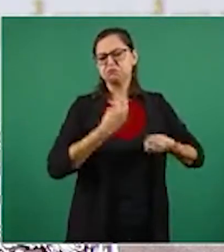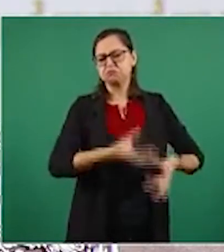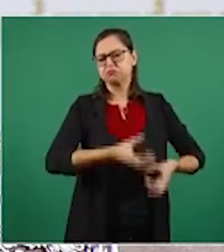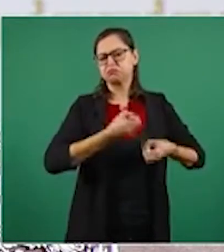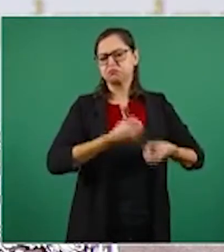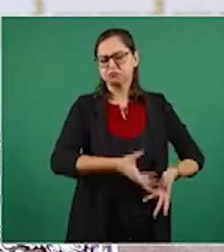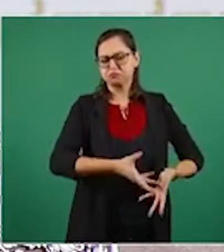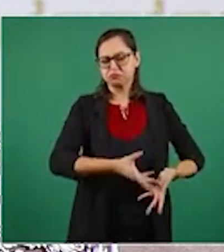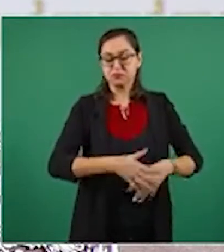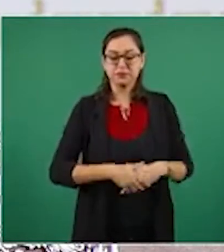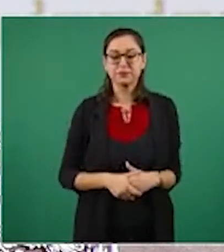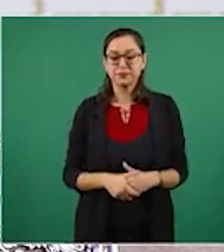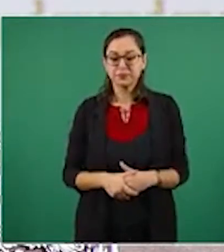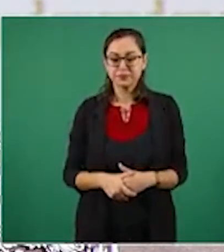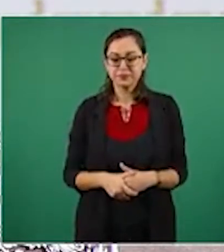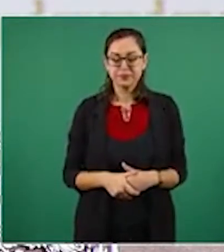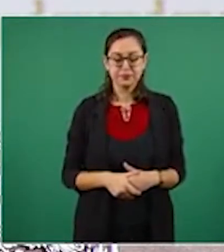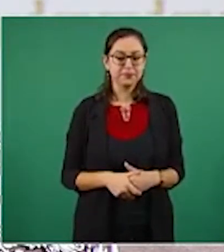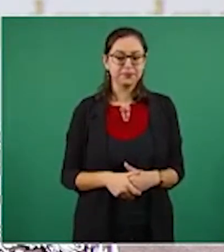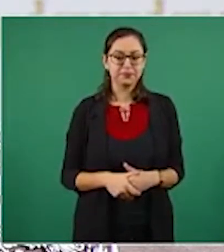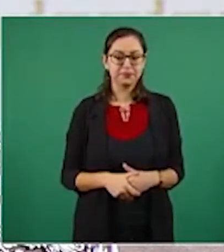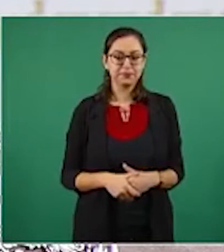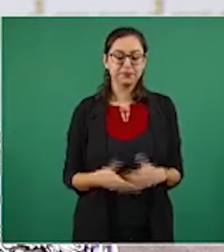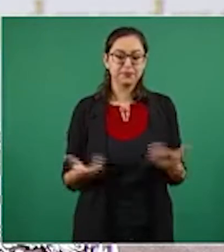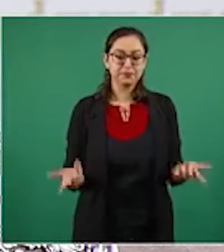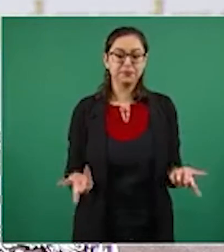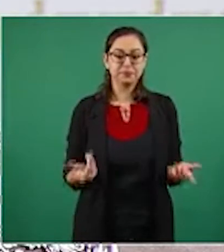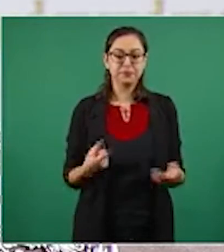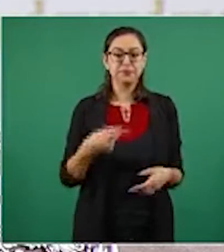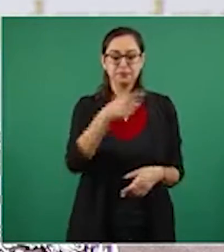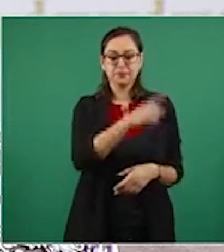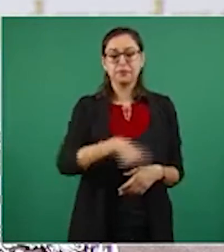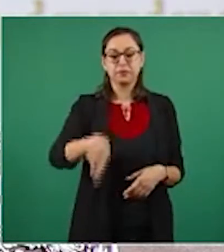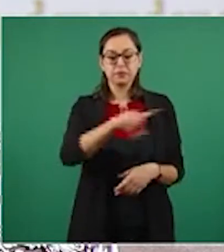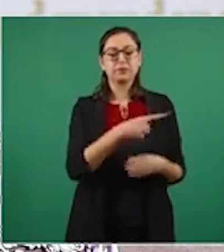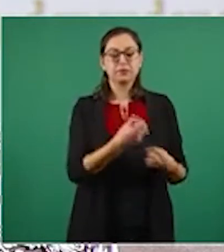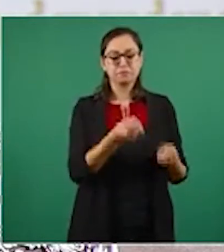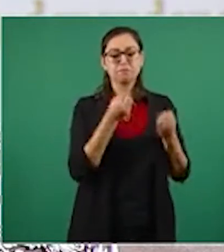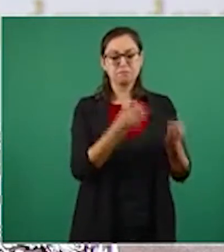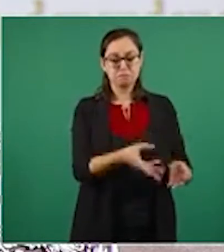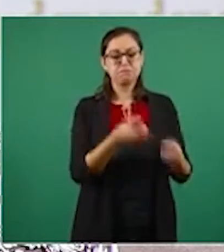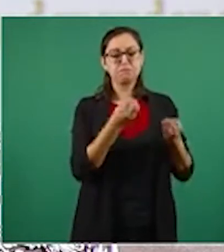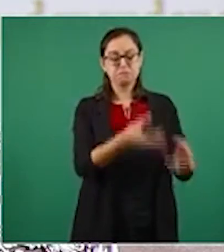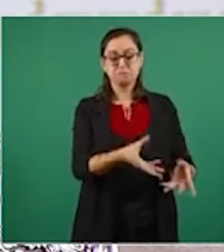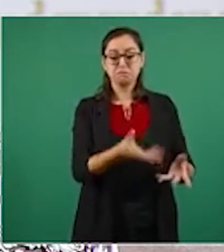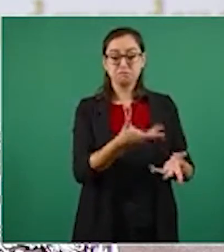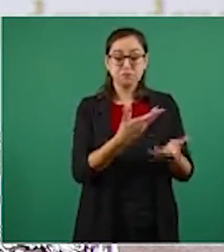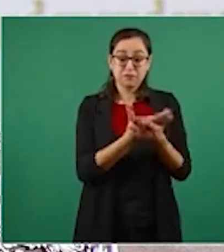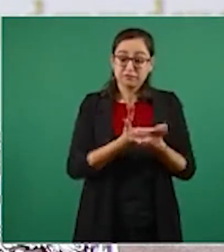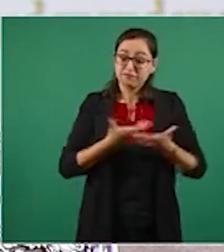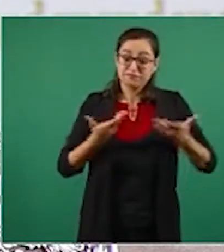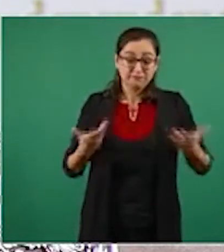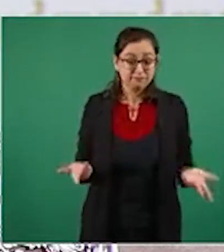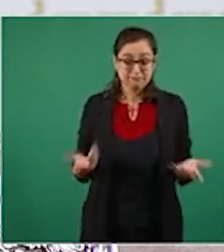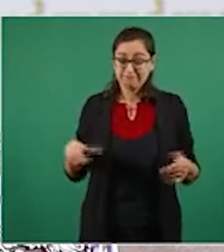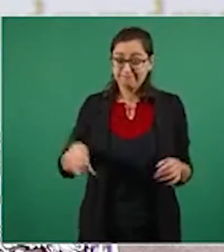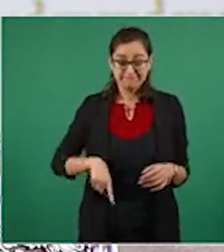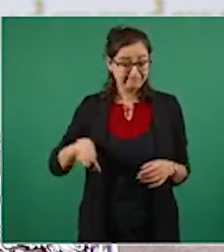a costillas del erario. Y ahora que ya no reciben